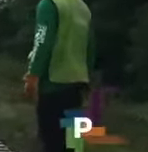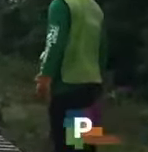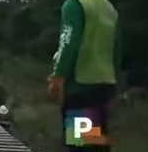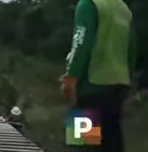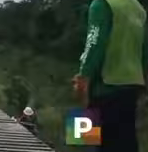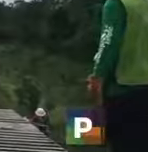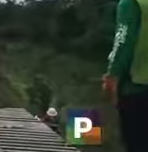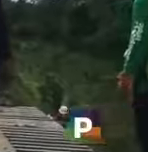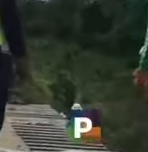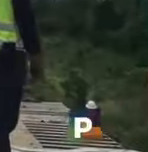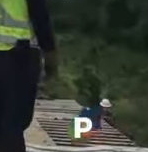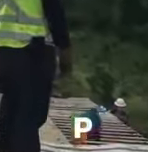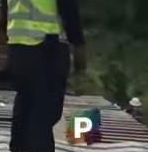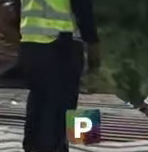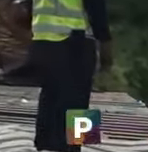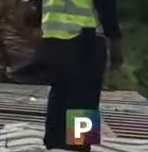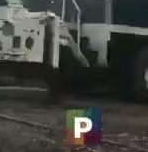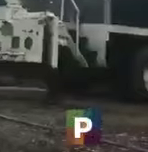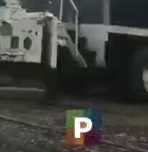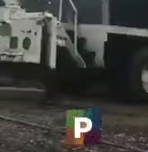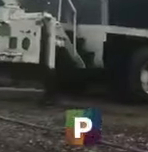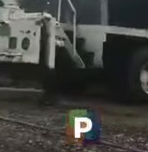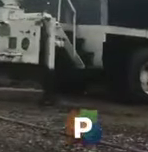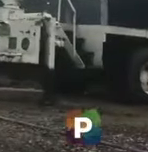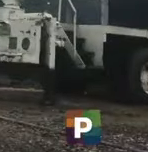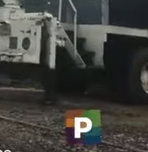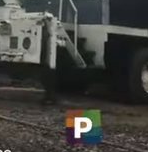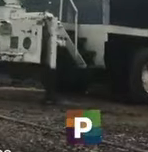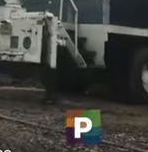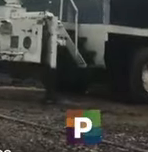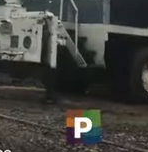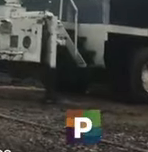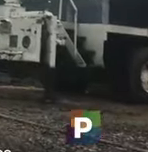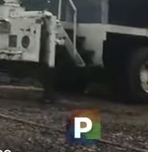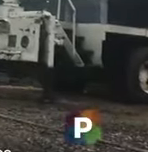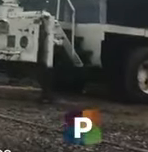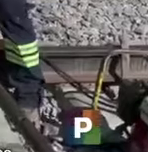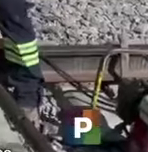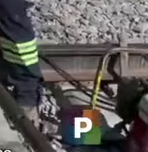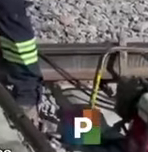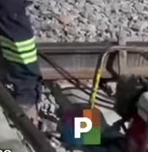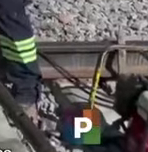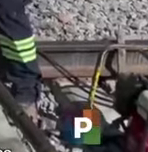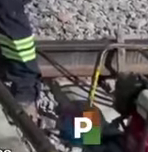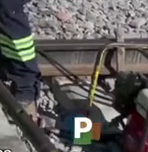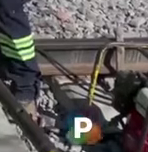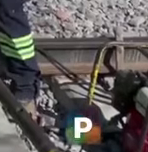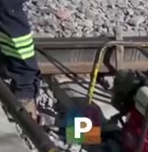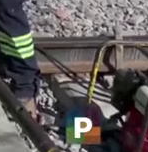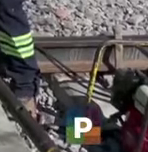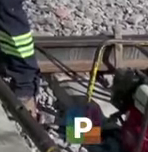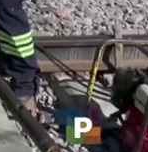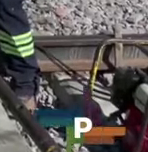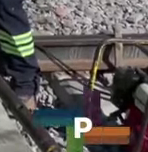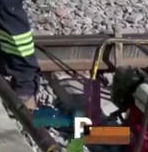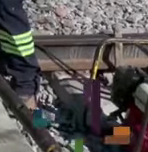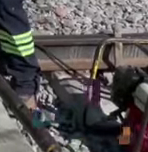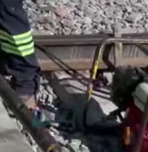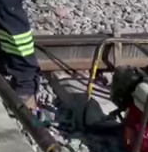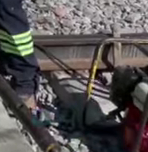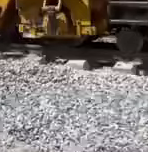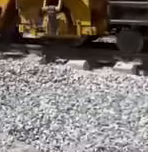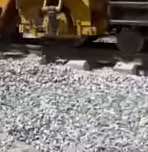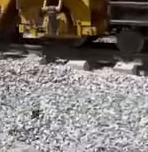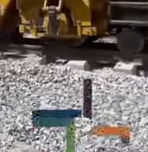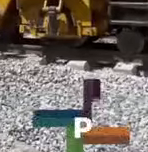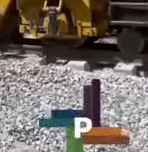Distribuimos los durmientes de concreto, colocamos los rieles nuevos y unimos mediante soldadura luminotérmica, dejando fija la vía y